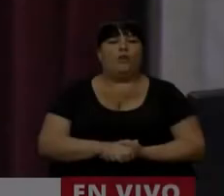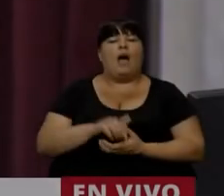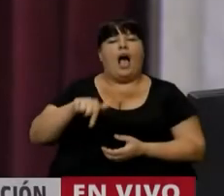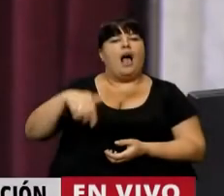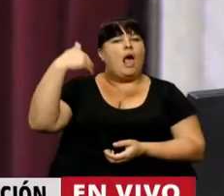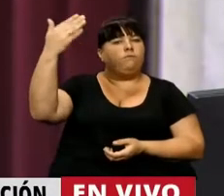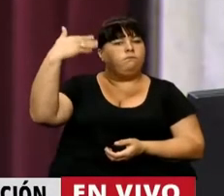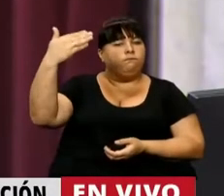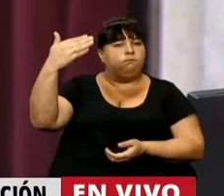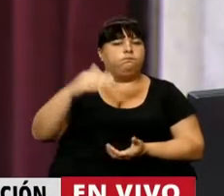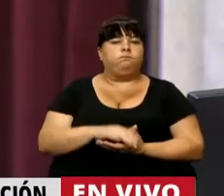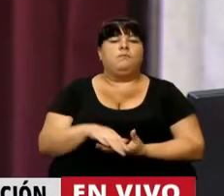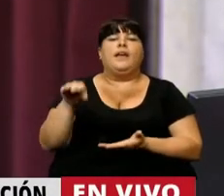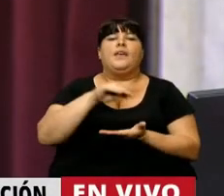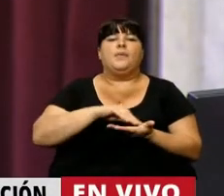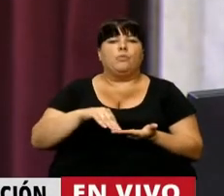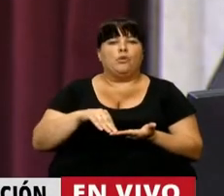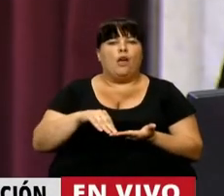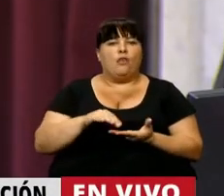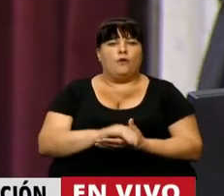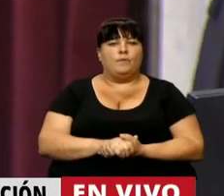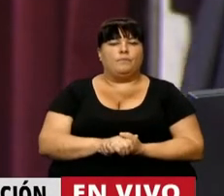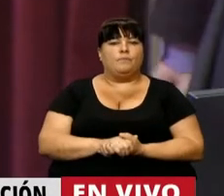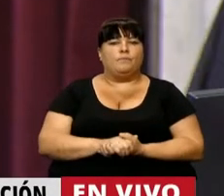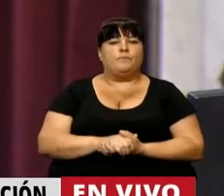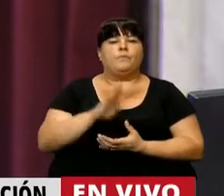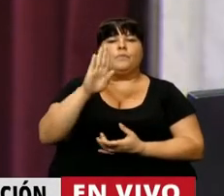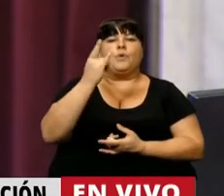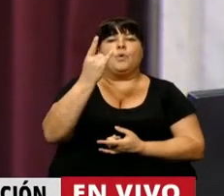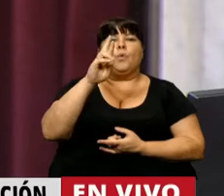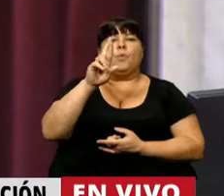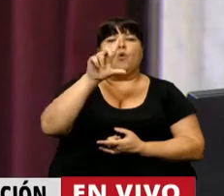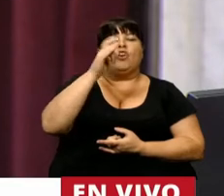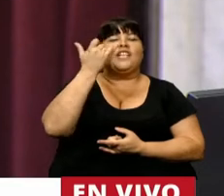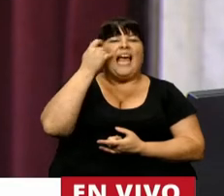En el uso de la palabra, el diputado Ricardo Bursaile.